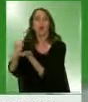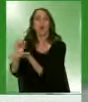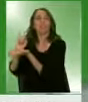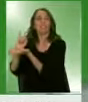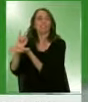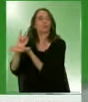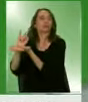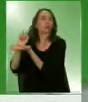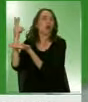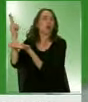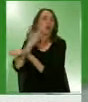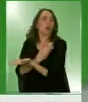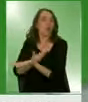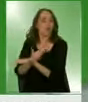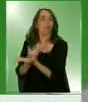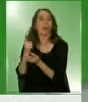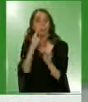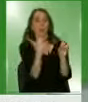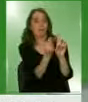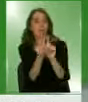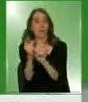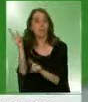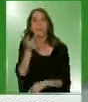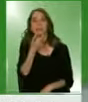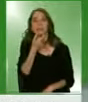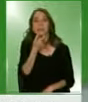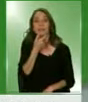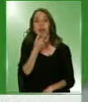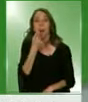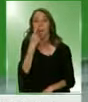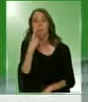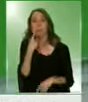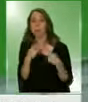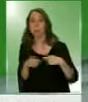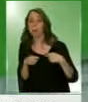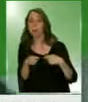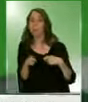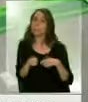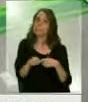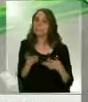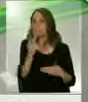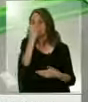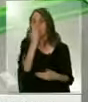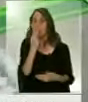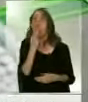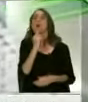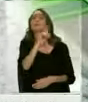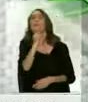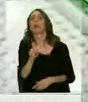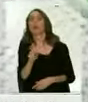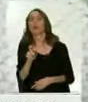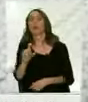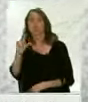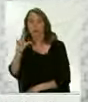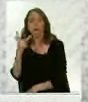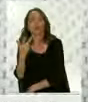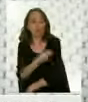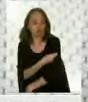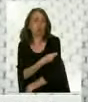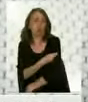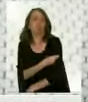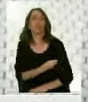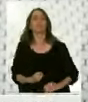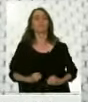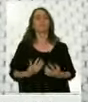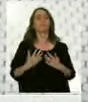de la población. Por ejemplo, en Reino Unido se basan en una apuesta un poco ciega. ¿Cuánto va a durar la eventual protección